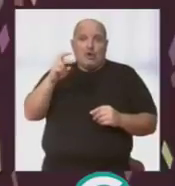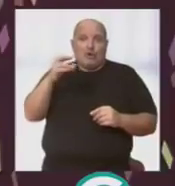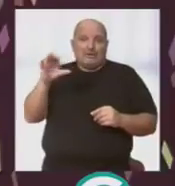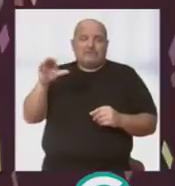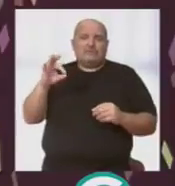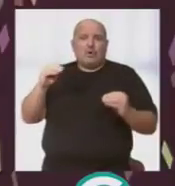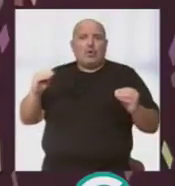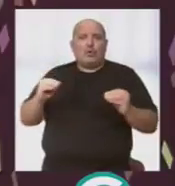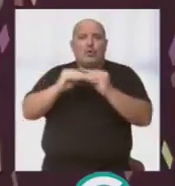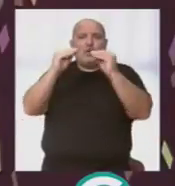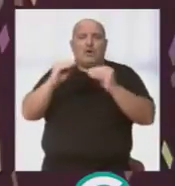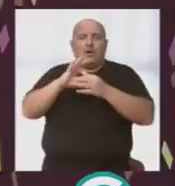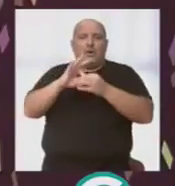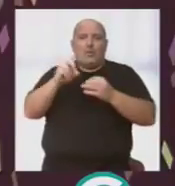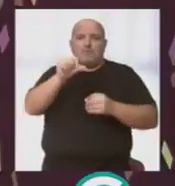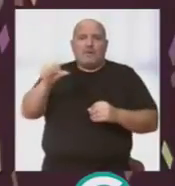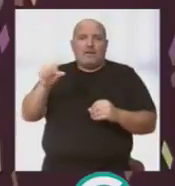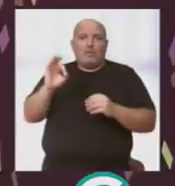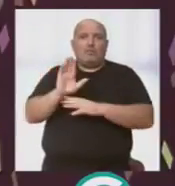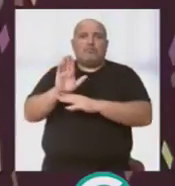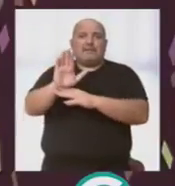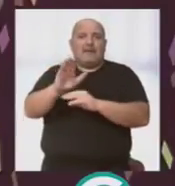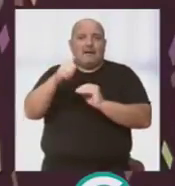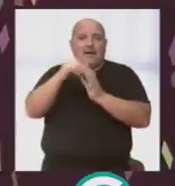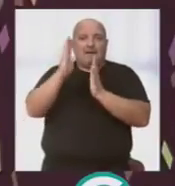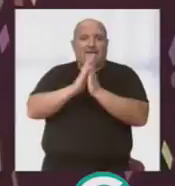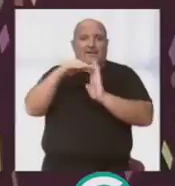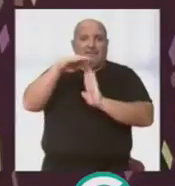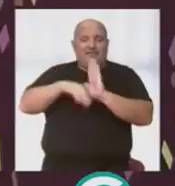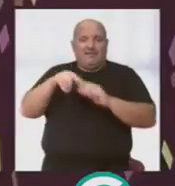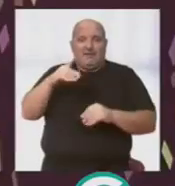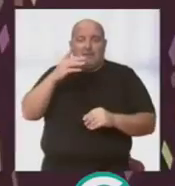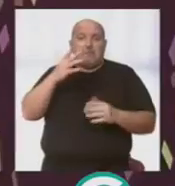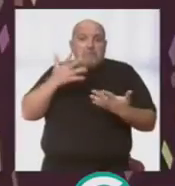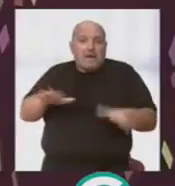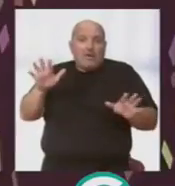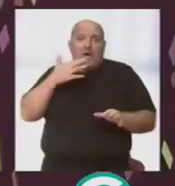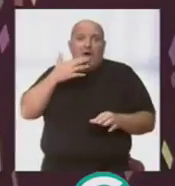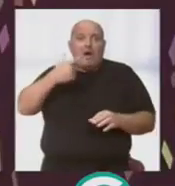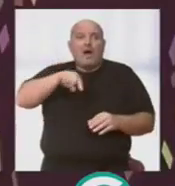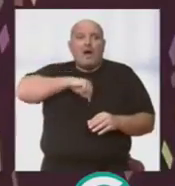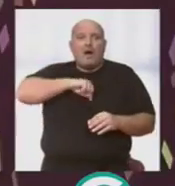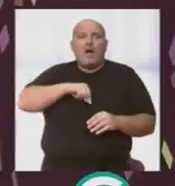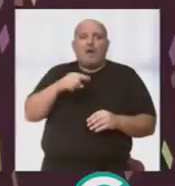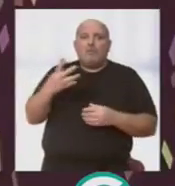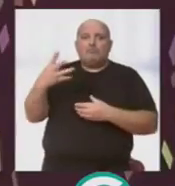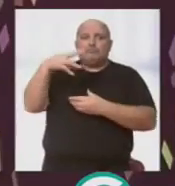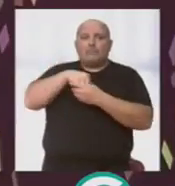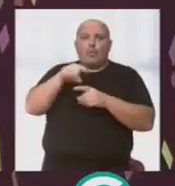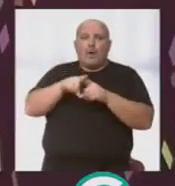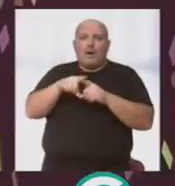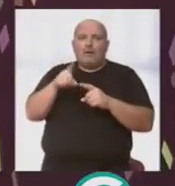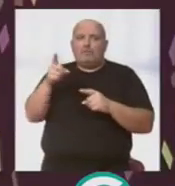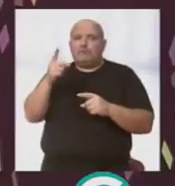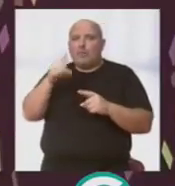cuadraba casi prácticamente a una semana de que presentarais la programación, pero sin embargo, bueno, pues habéis podido incorporar ese